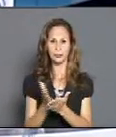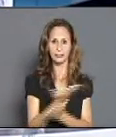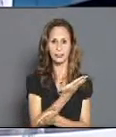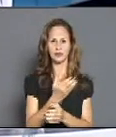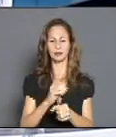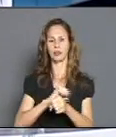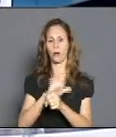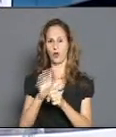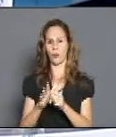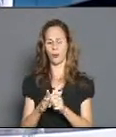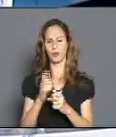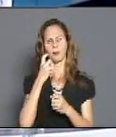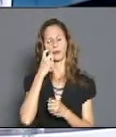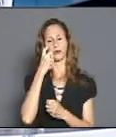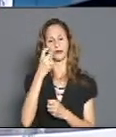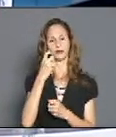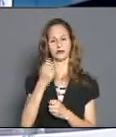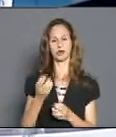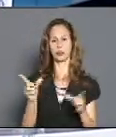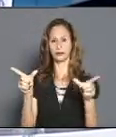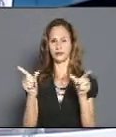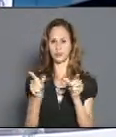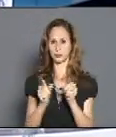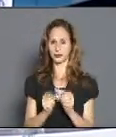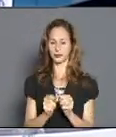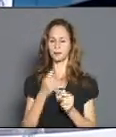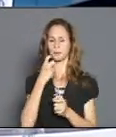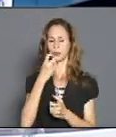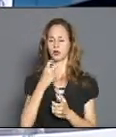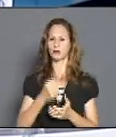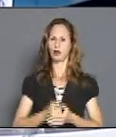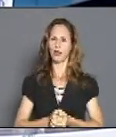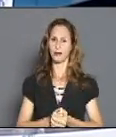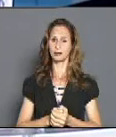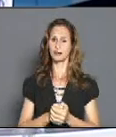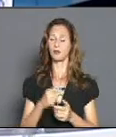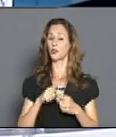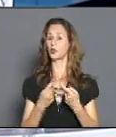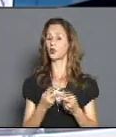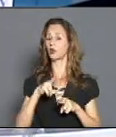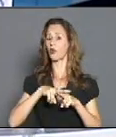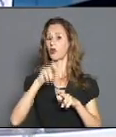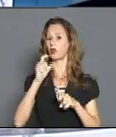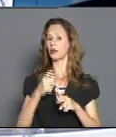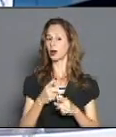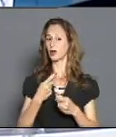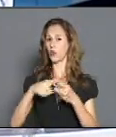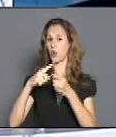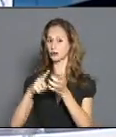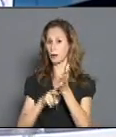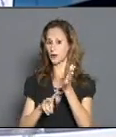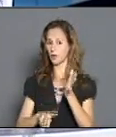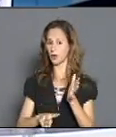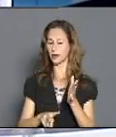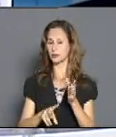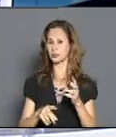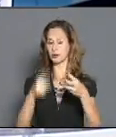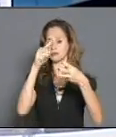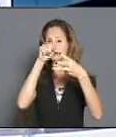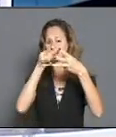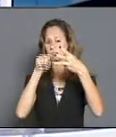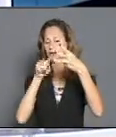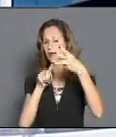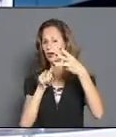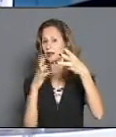mantenernos con cifras bajas? Y porque Holguín está en la tercera posición con relación al resto de las provincias. Tenemos todavía, dentro del